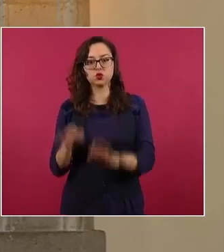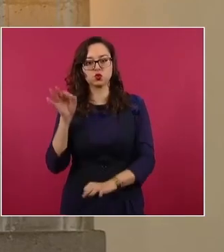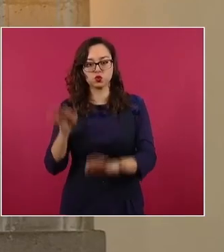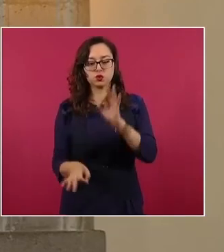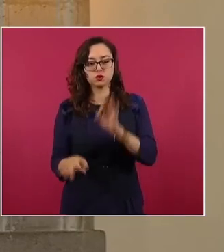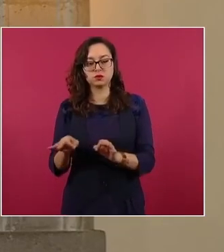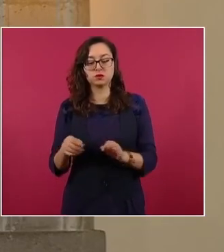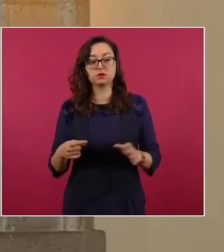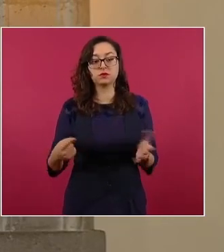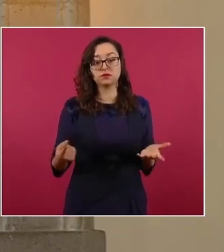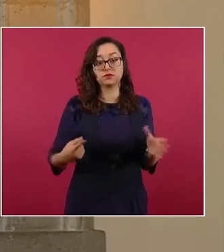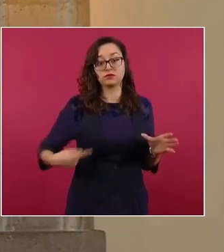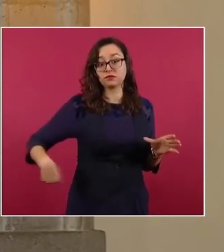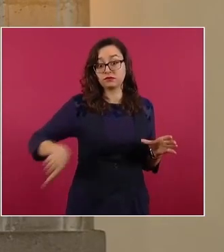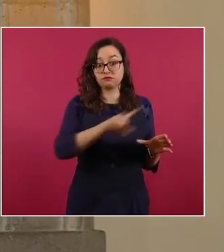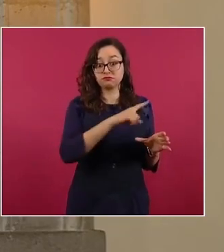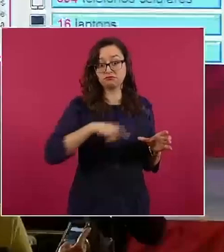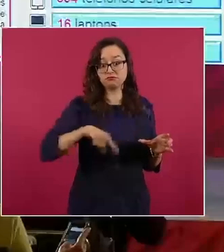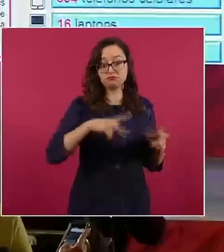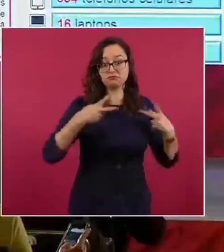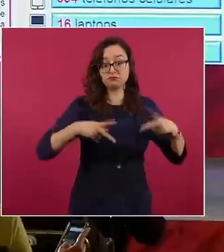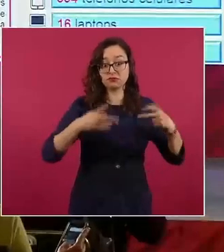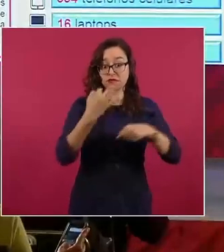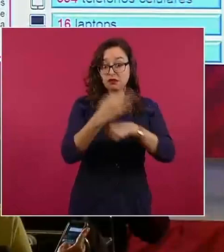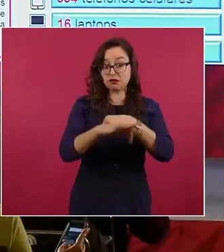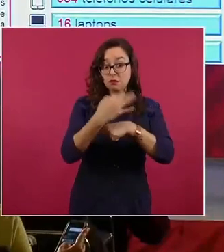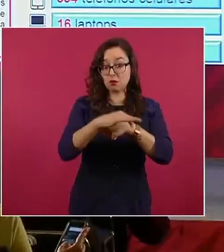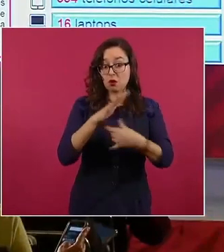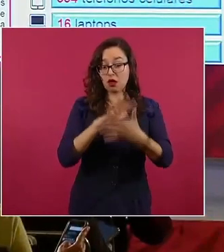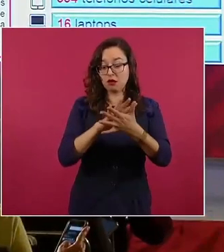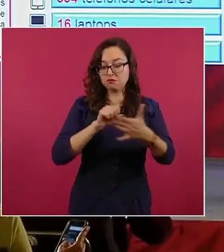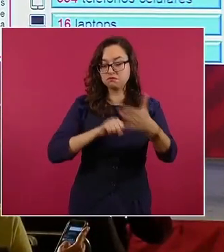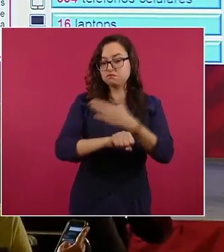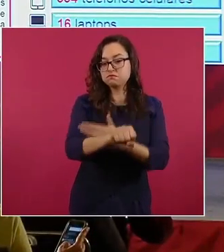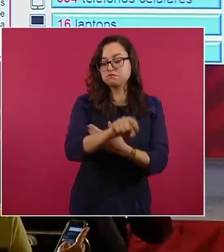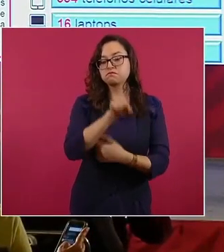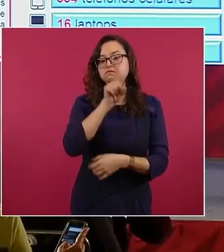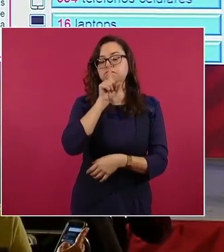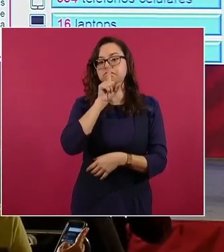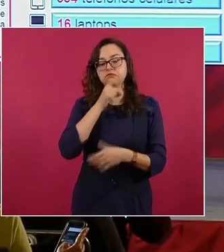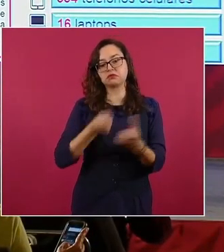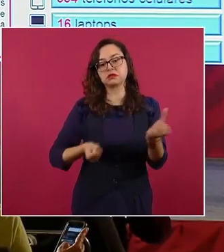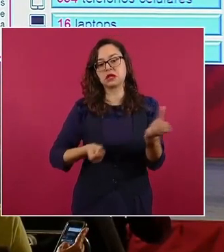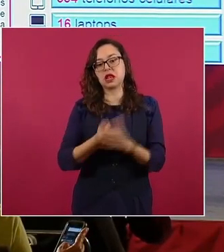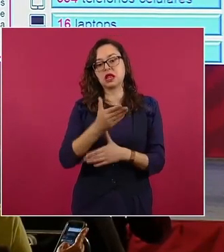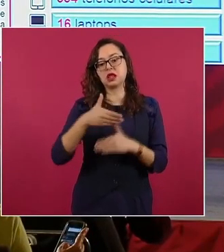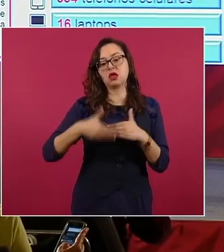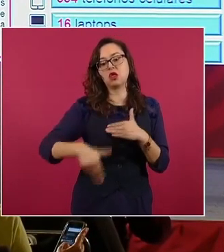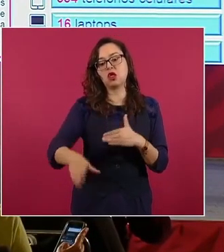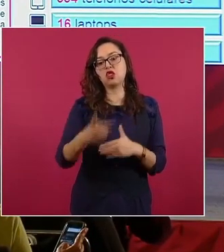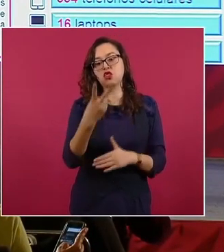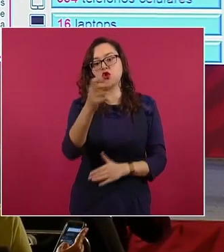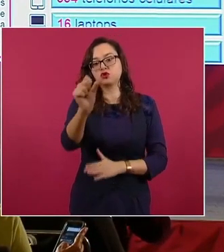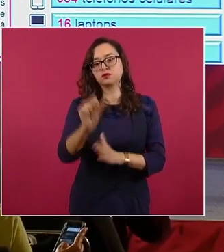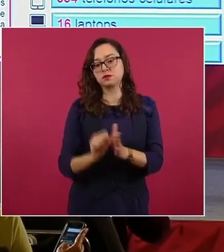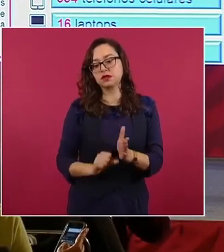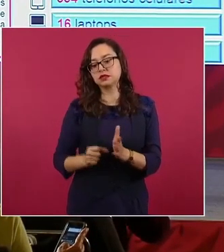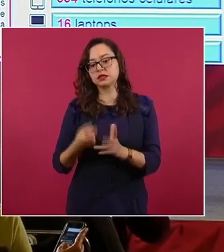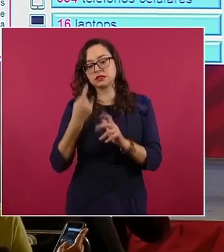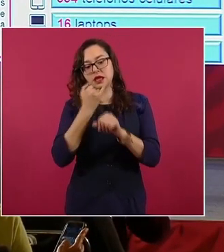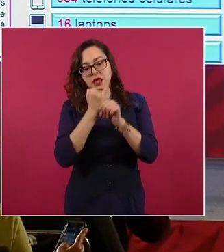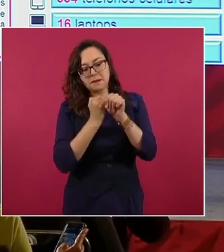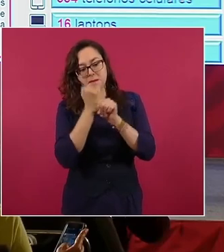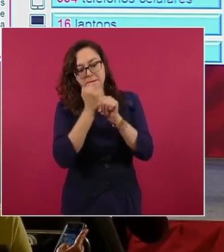asegurados con prisión preventiva y se les concedieron dos meses de investigación complementaria,